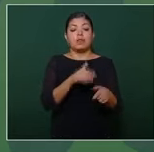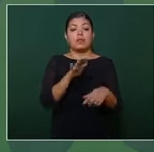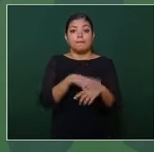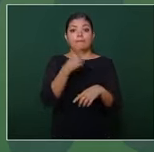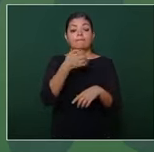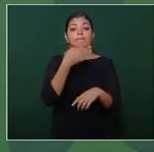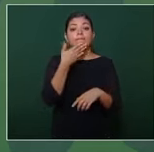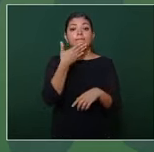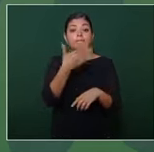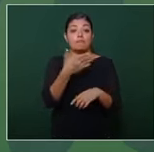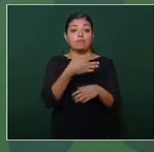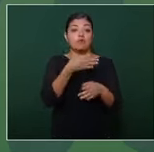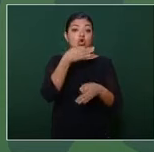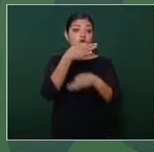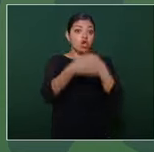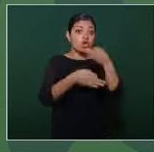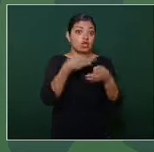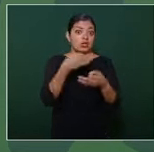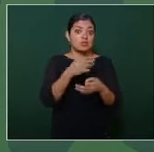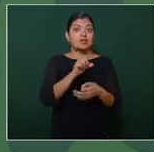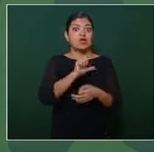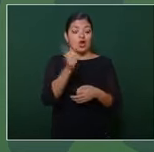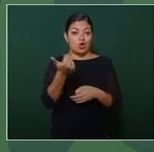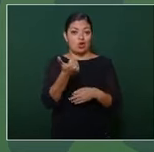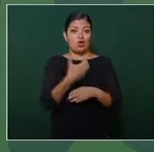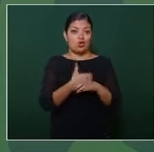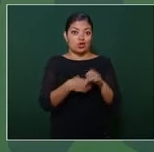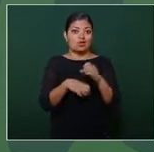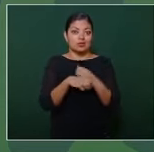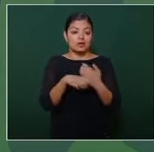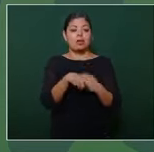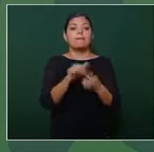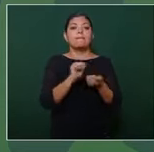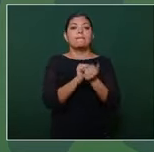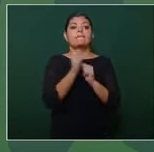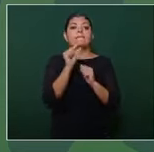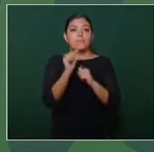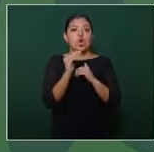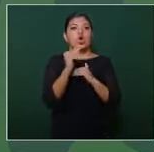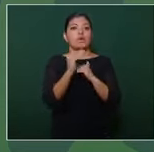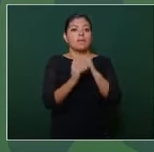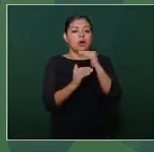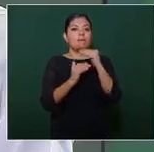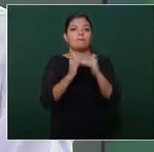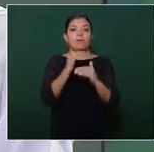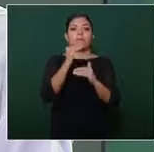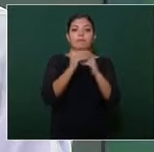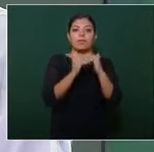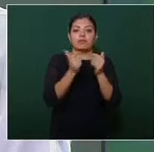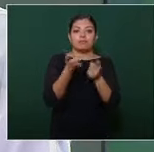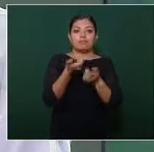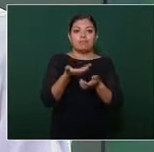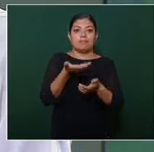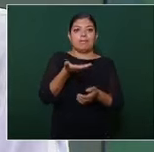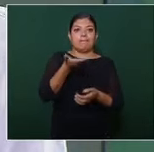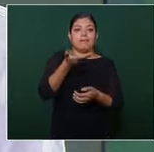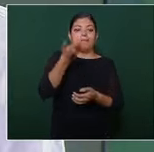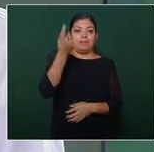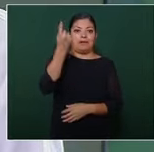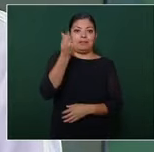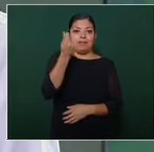noticia viene acompañada de otra de que va a ir aumentando la pensión cuando